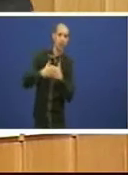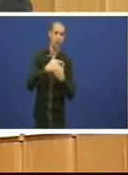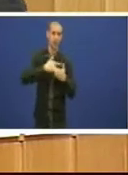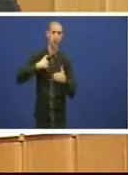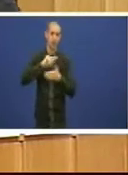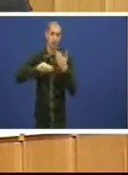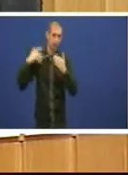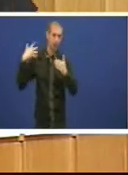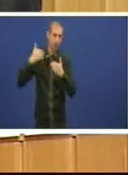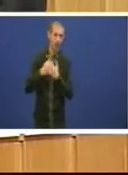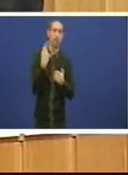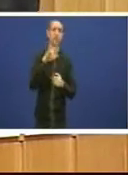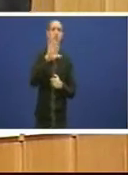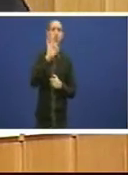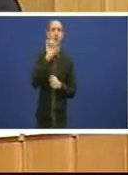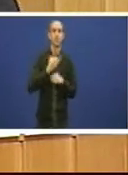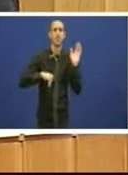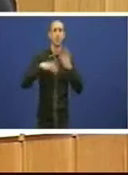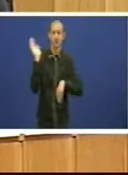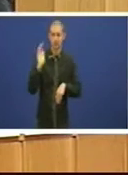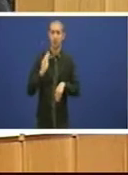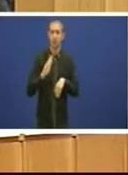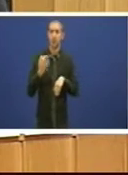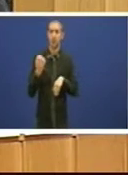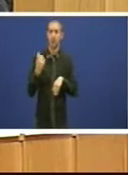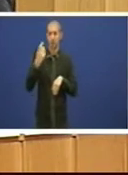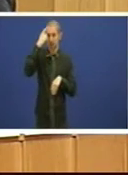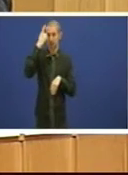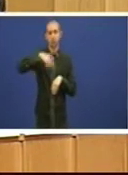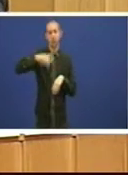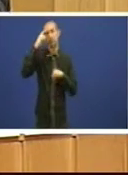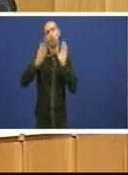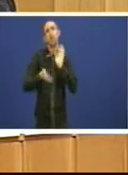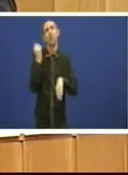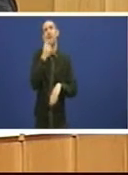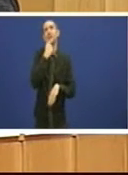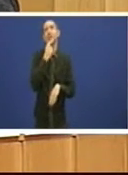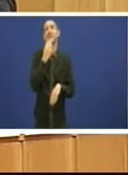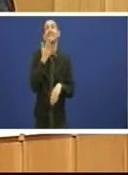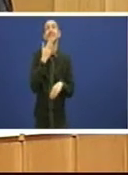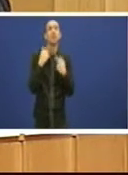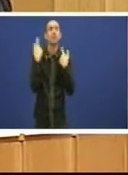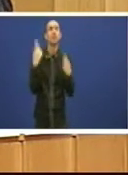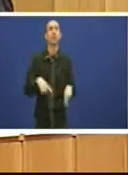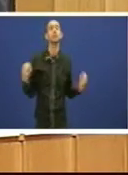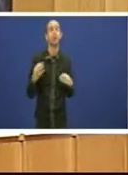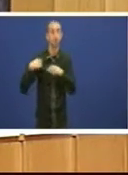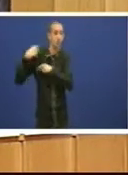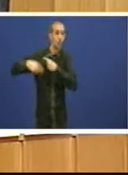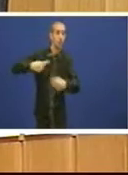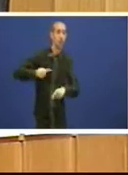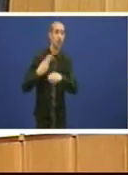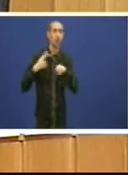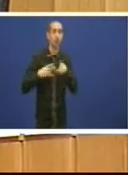xoxexa, para saber a que nos arriscamos, que nos arriscamos a perder como consecuencia desas políticas de